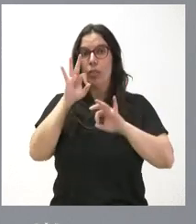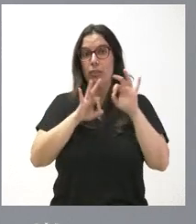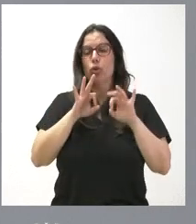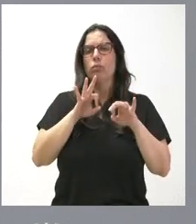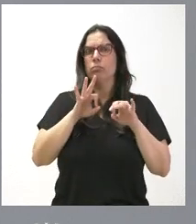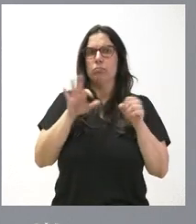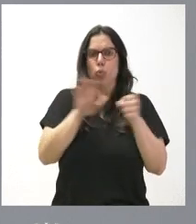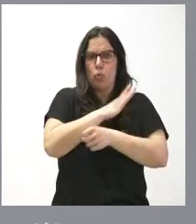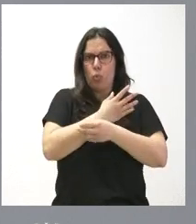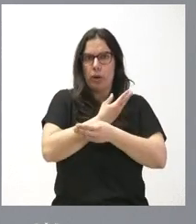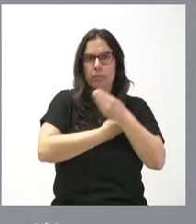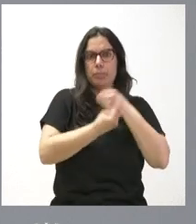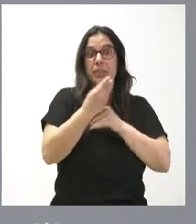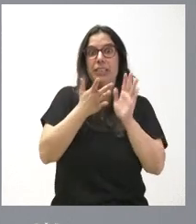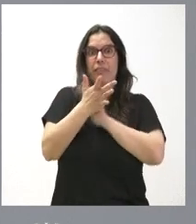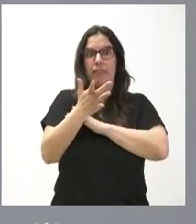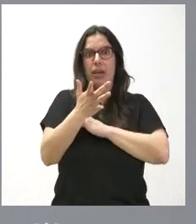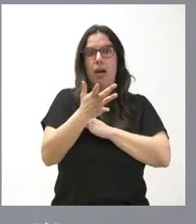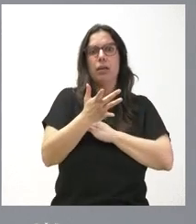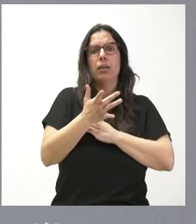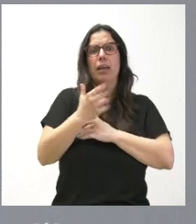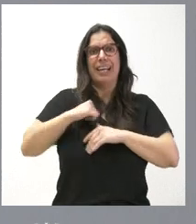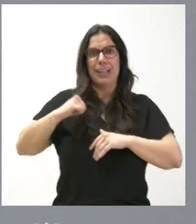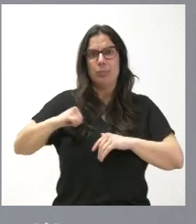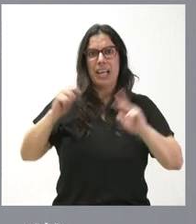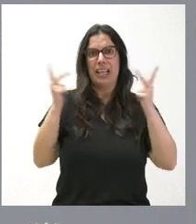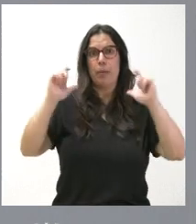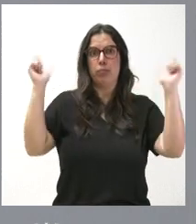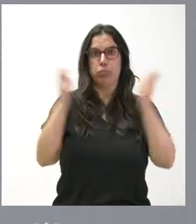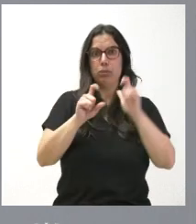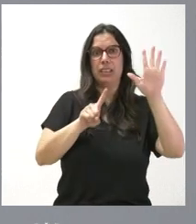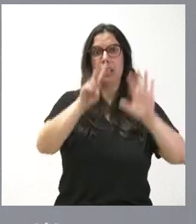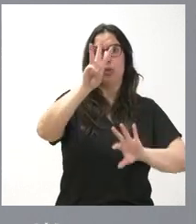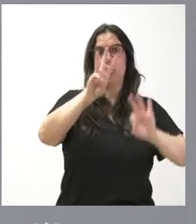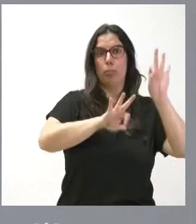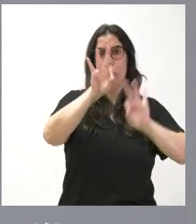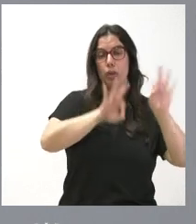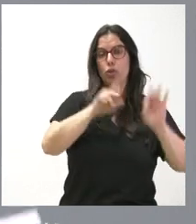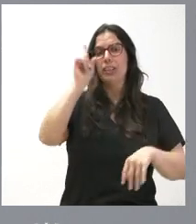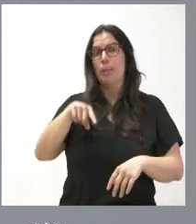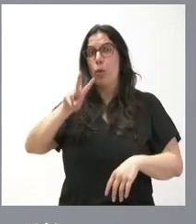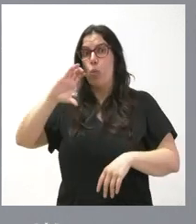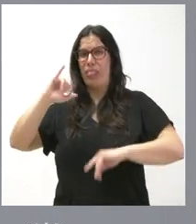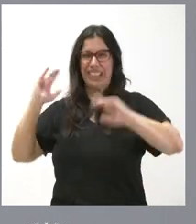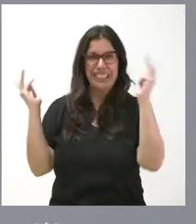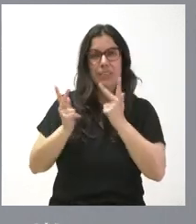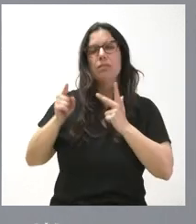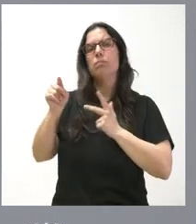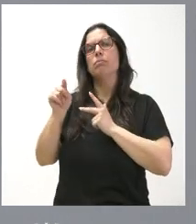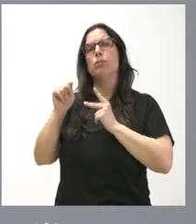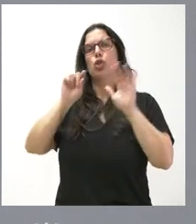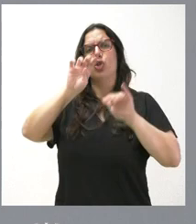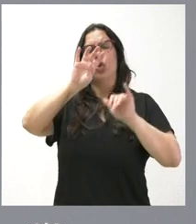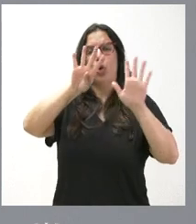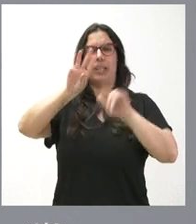supuso reducir un 78% las hospitalizaciones y un 93% los ingresos por UCI